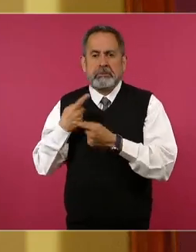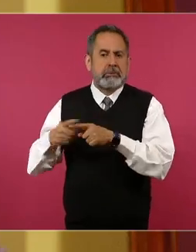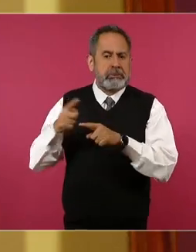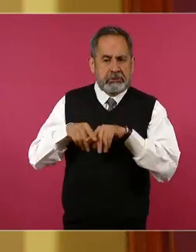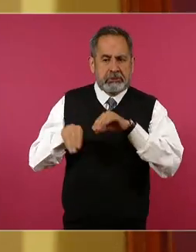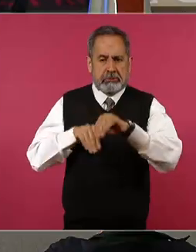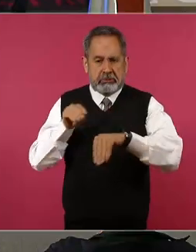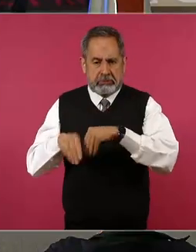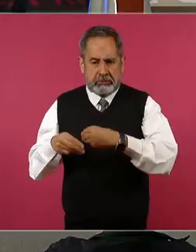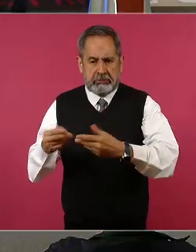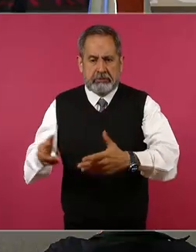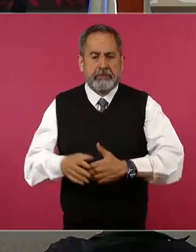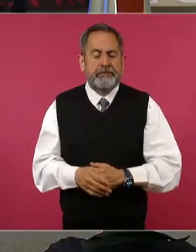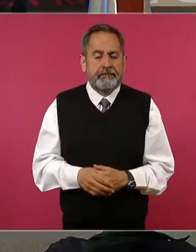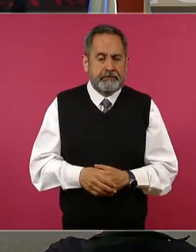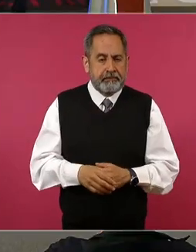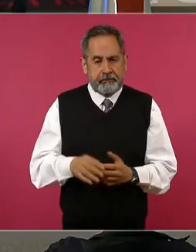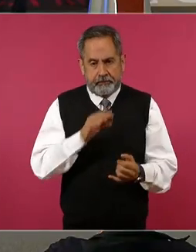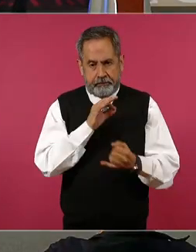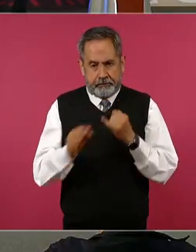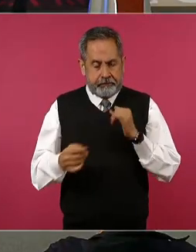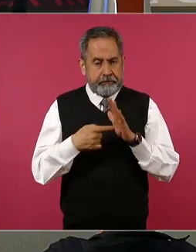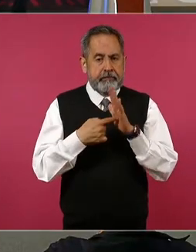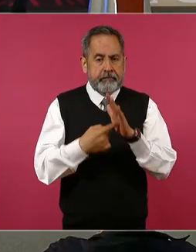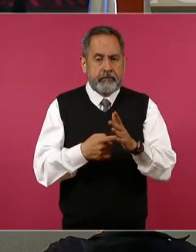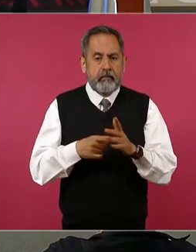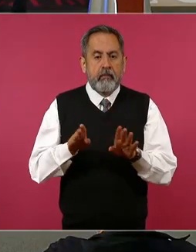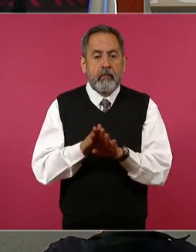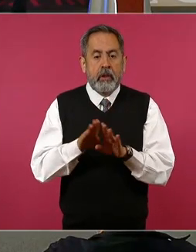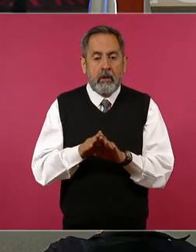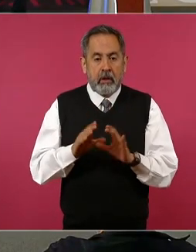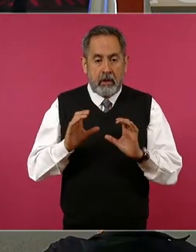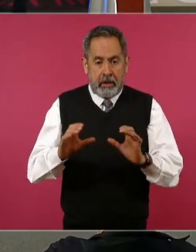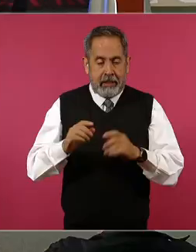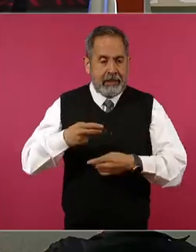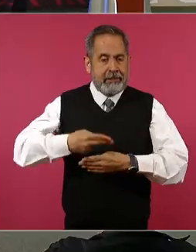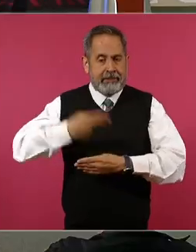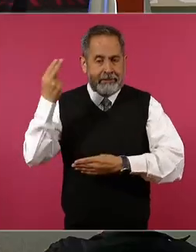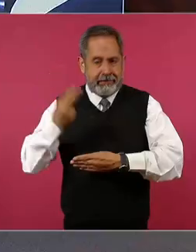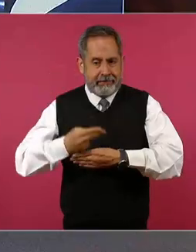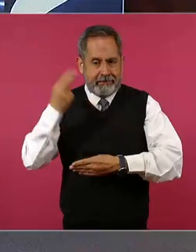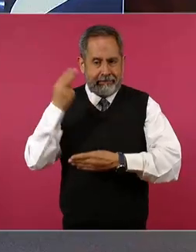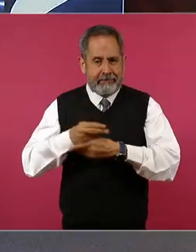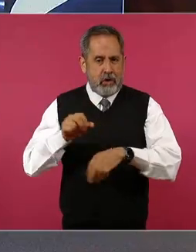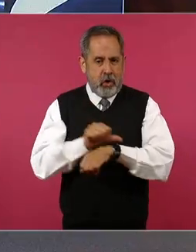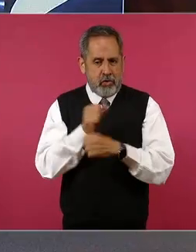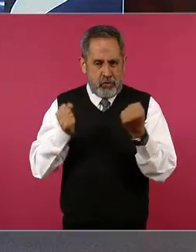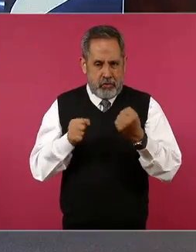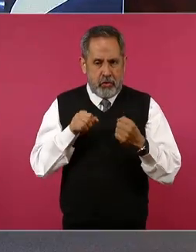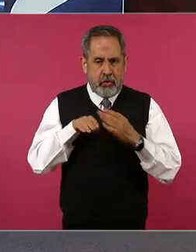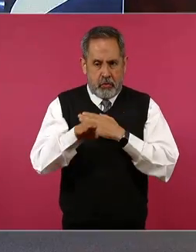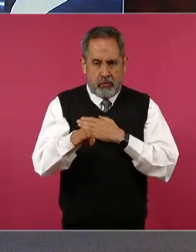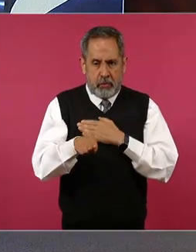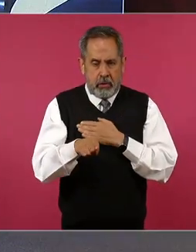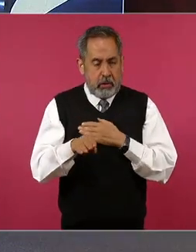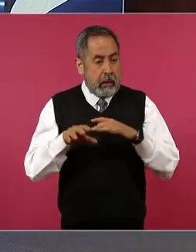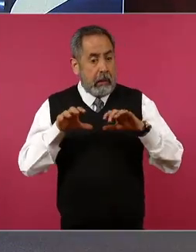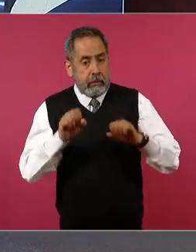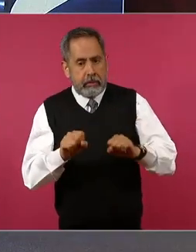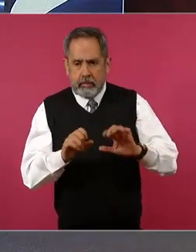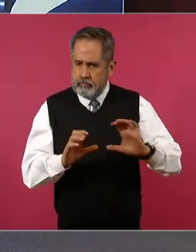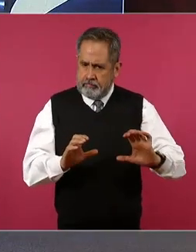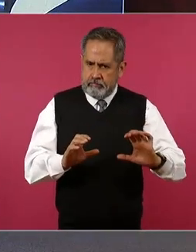Adelante. Finalmente, la prevención de la toma de casetas, donde se evita la pérdida